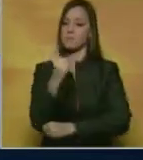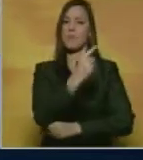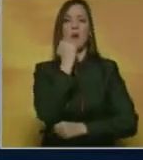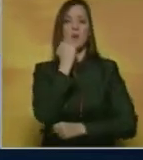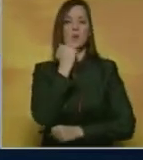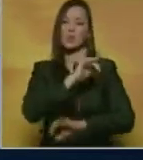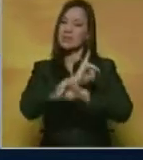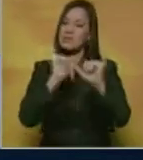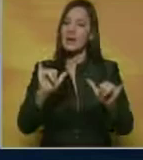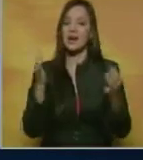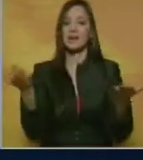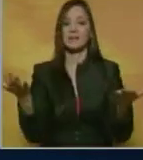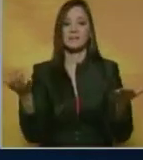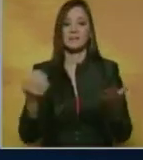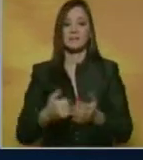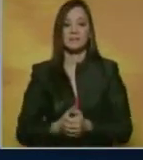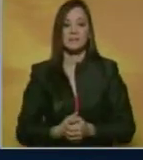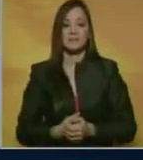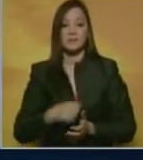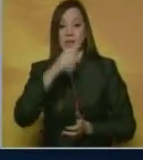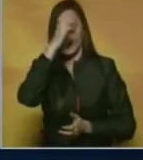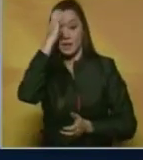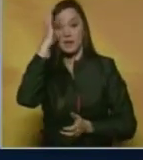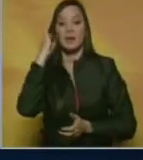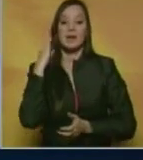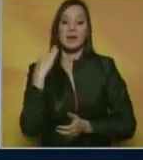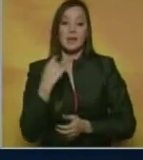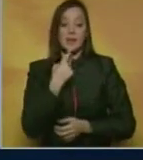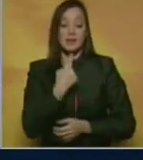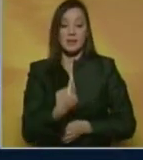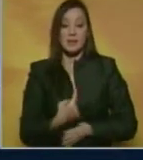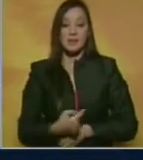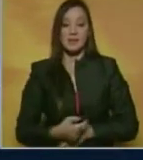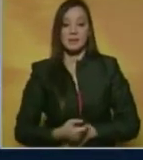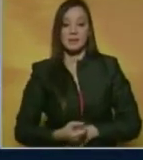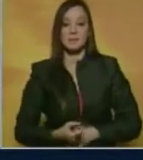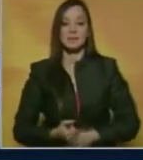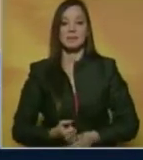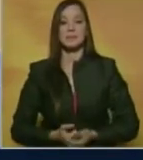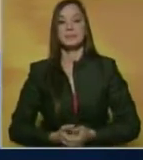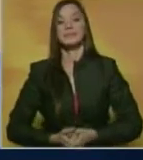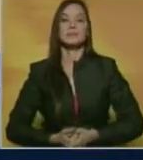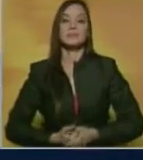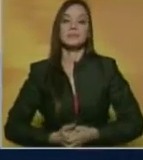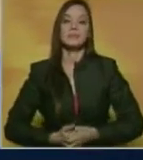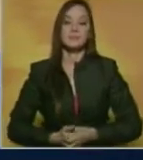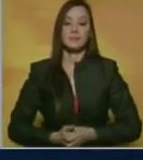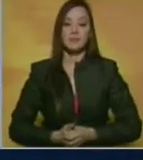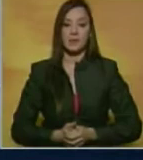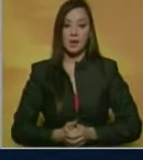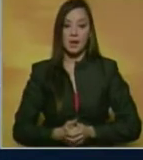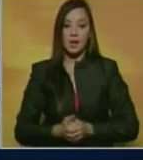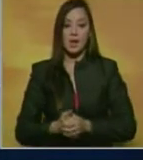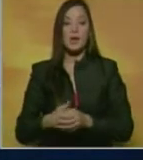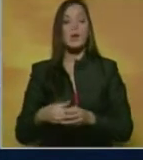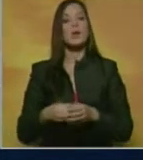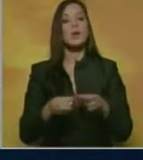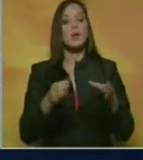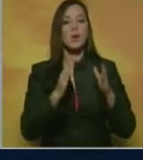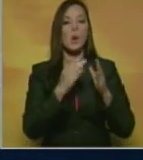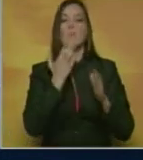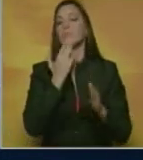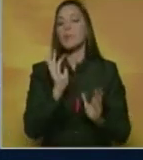realización. Esto ayudará a limitar todo tipo de apoyo. Los organismos financieros